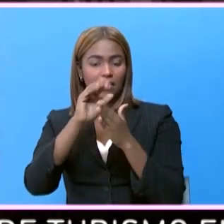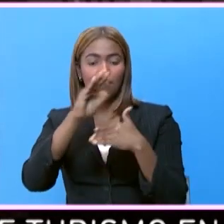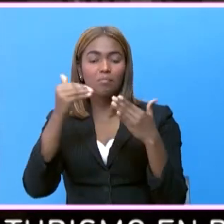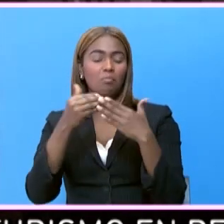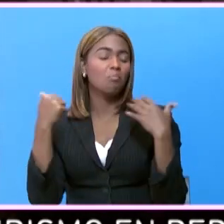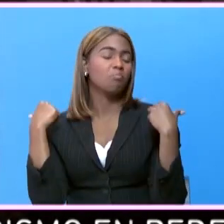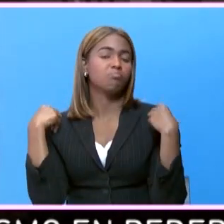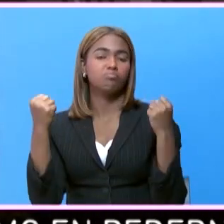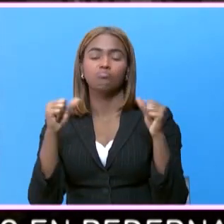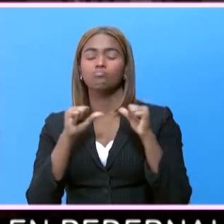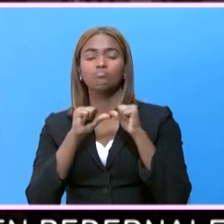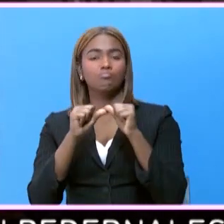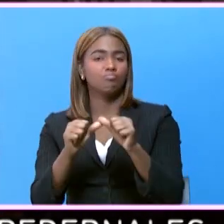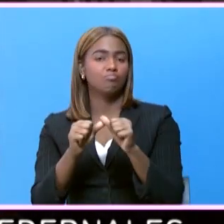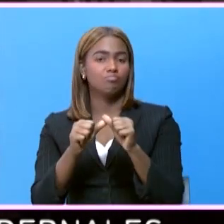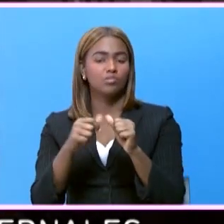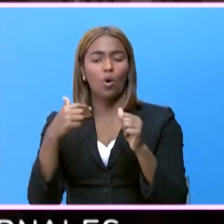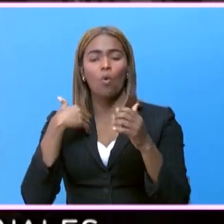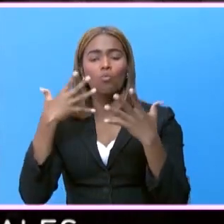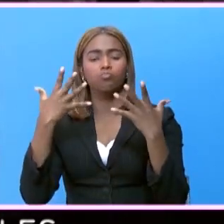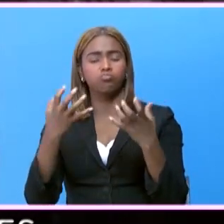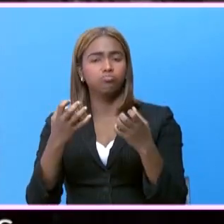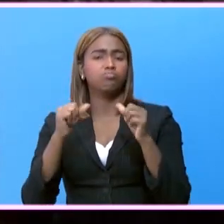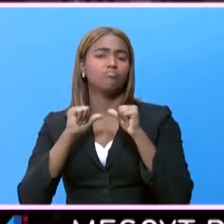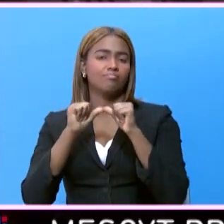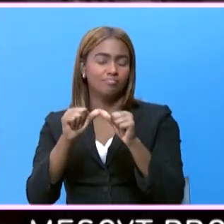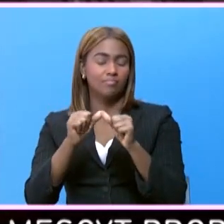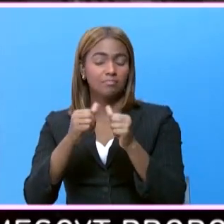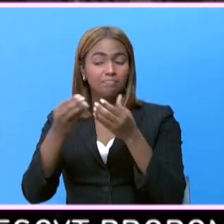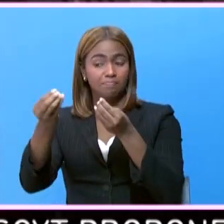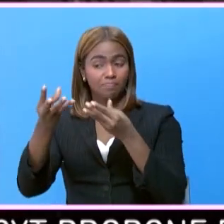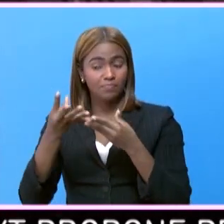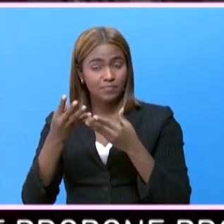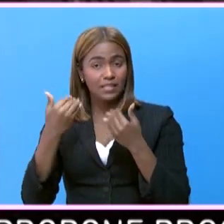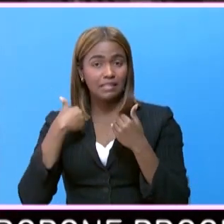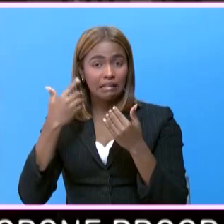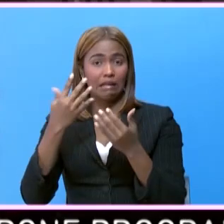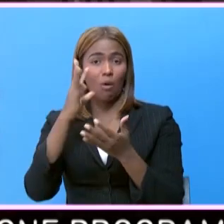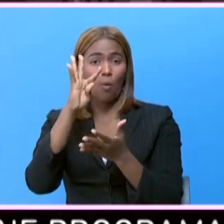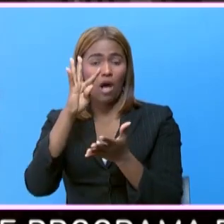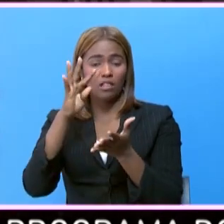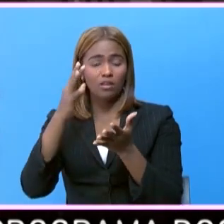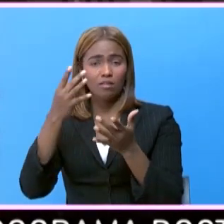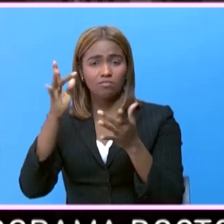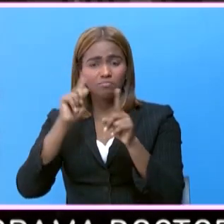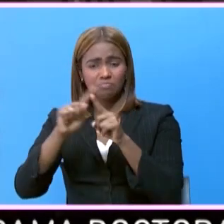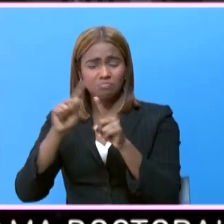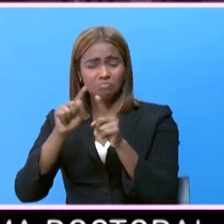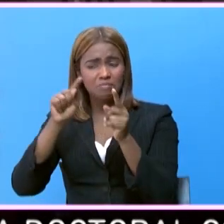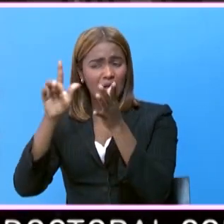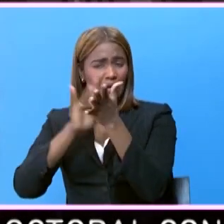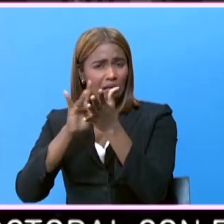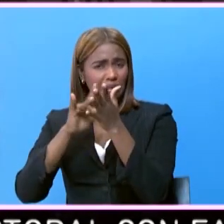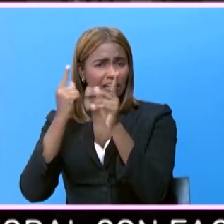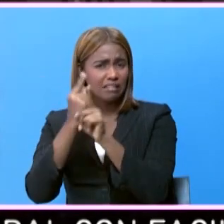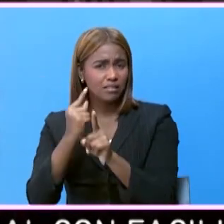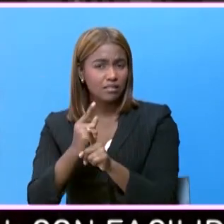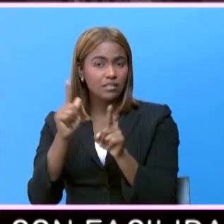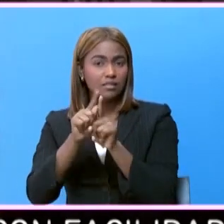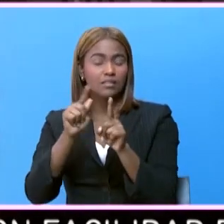mi fuerza normal, tratando un caso. Me dieron cuatro quimioterapias y 25